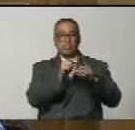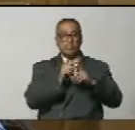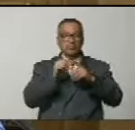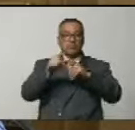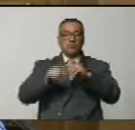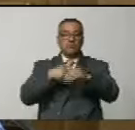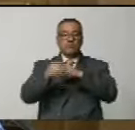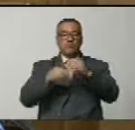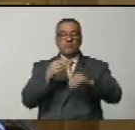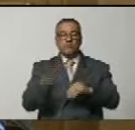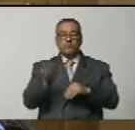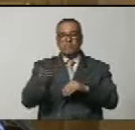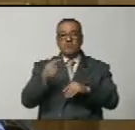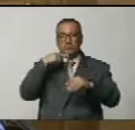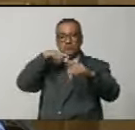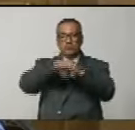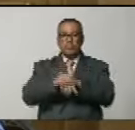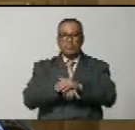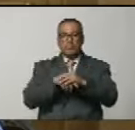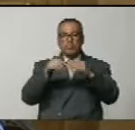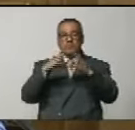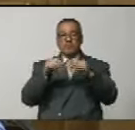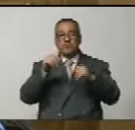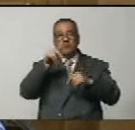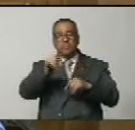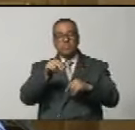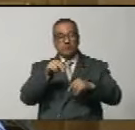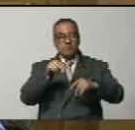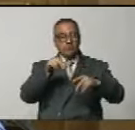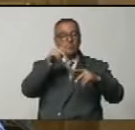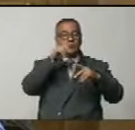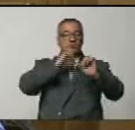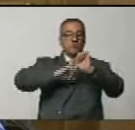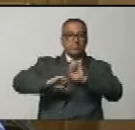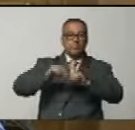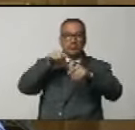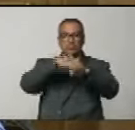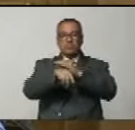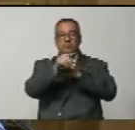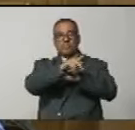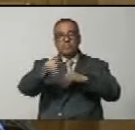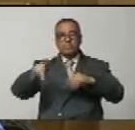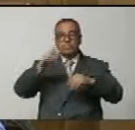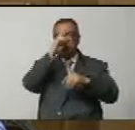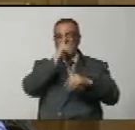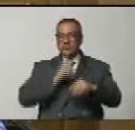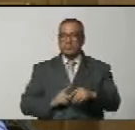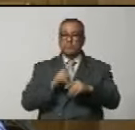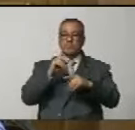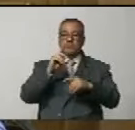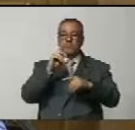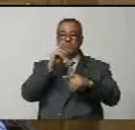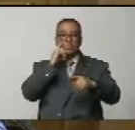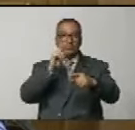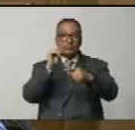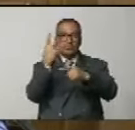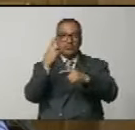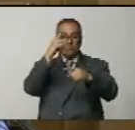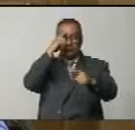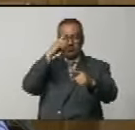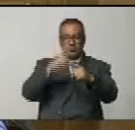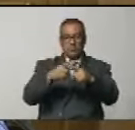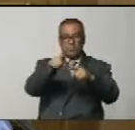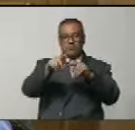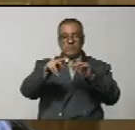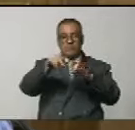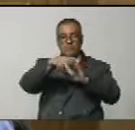en el cual resaltaron la inclusión, la no discriminación y la participación política de las personas con discapacidad como los principales objetivos